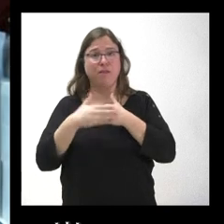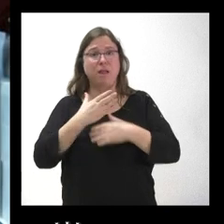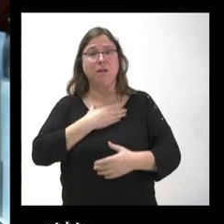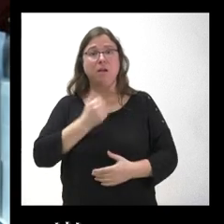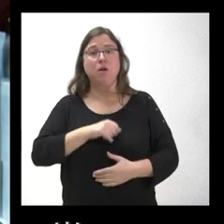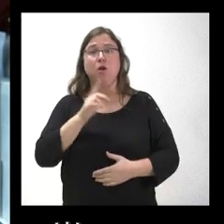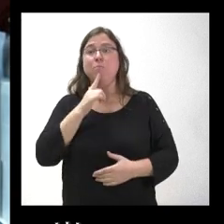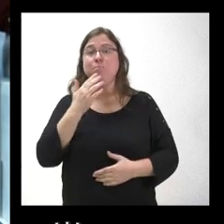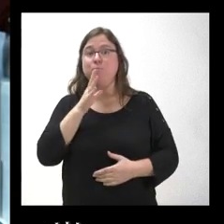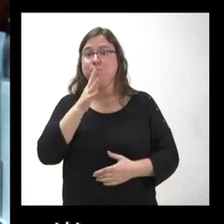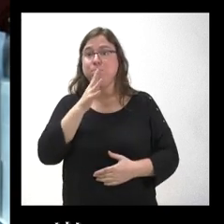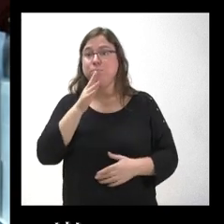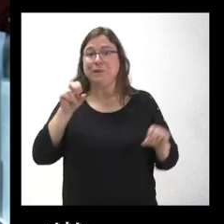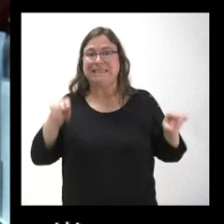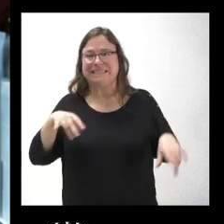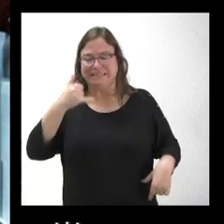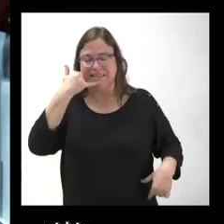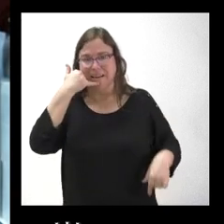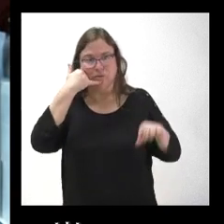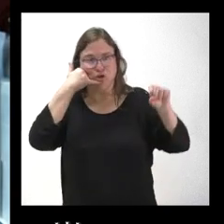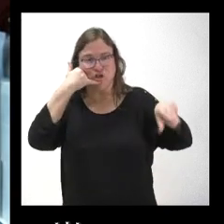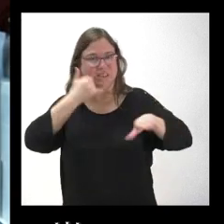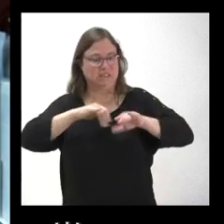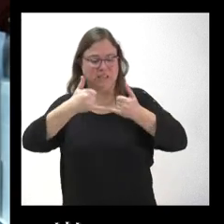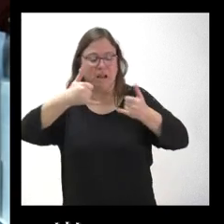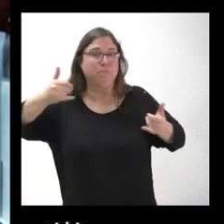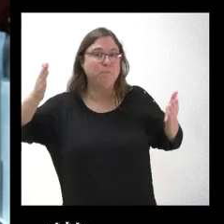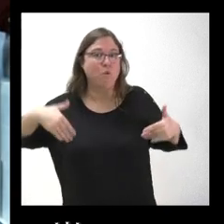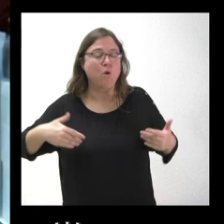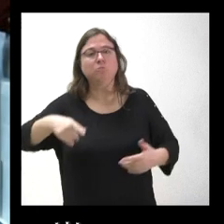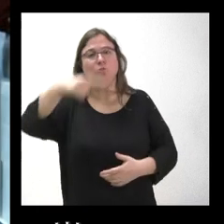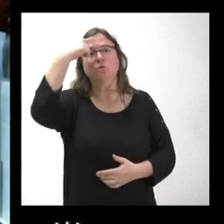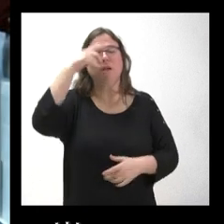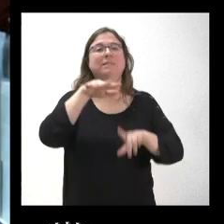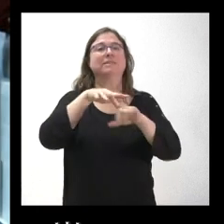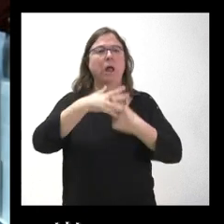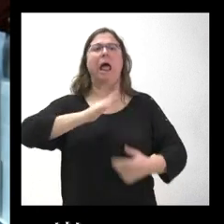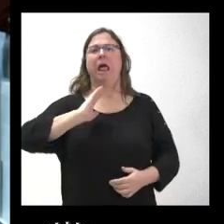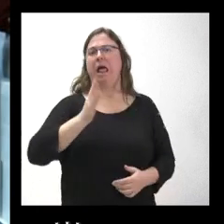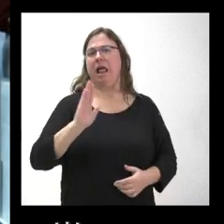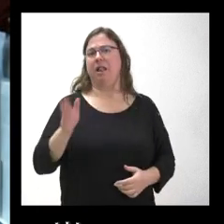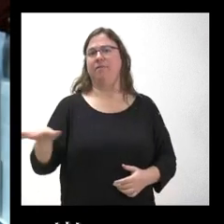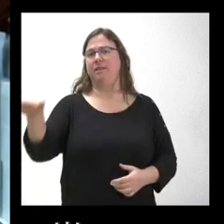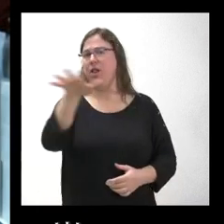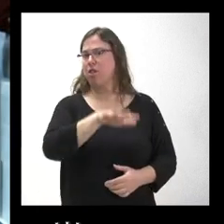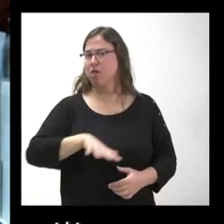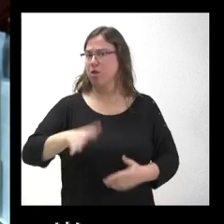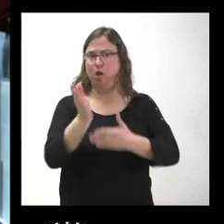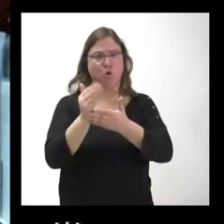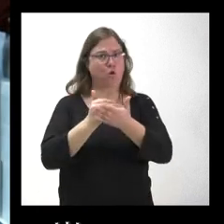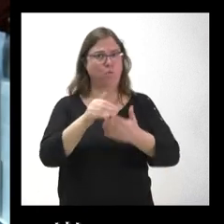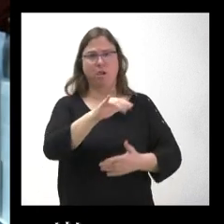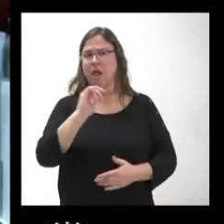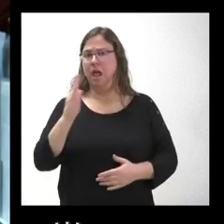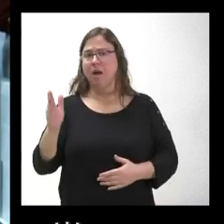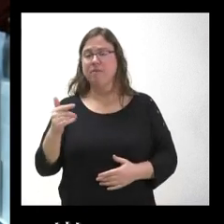quedado literalmente sin teléfono. No sé si conoce la situación. Está afectando a toda la comunidad. La gente